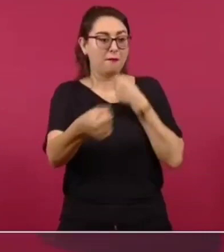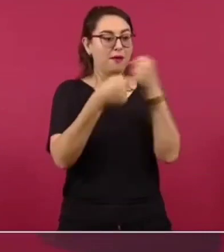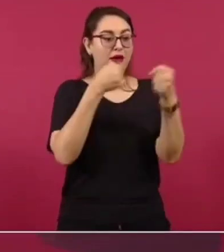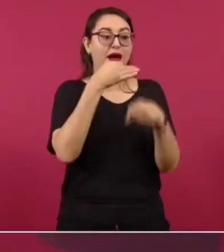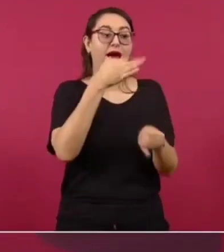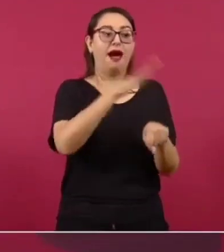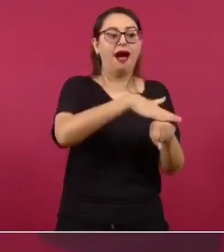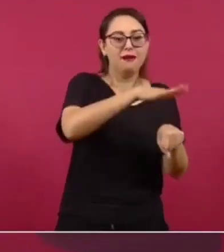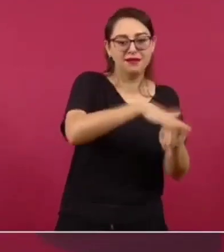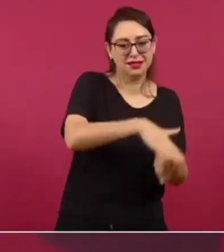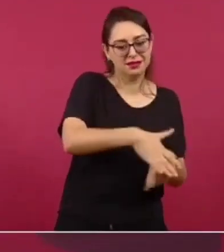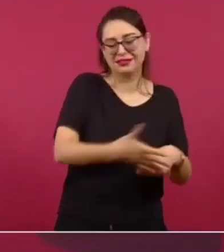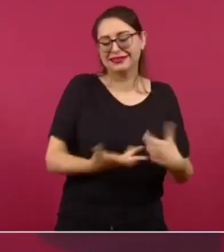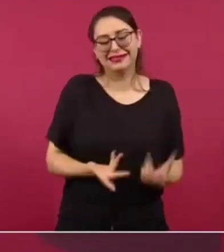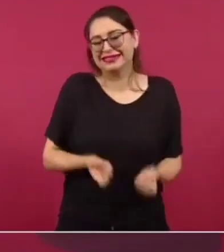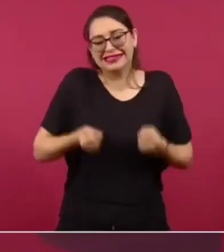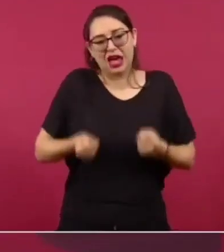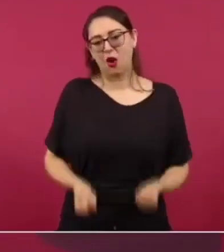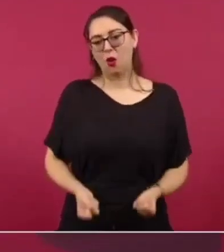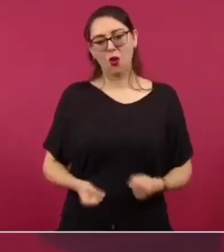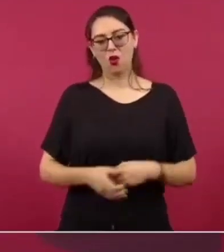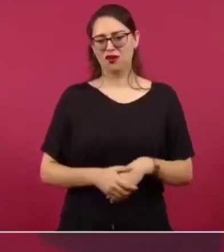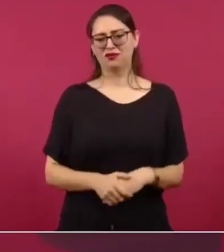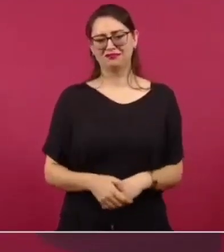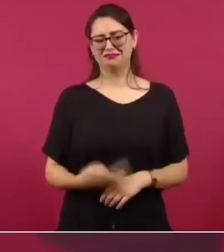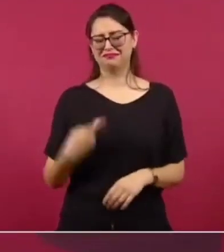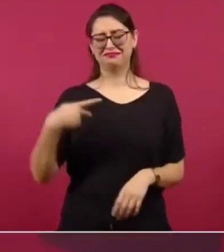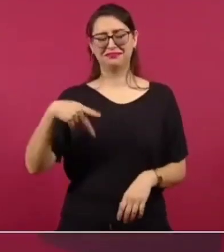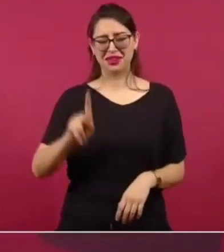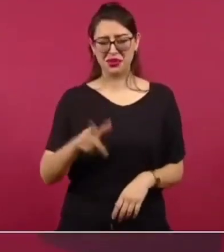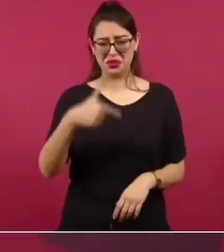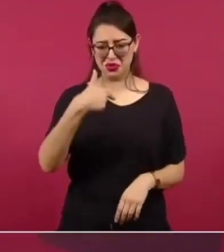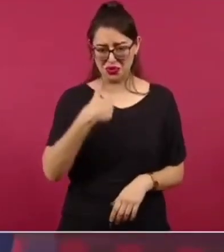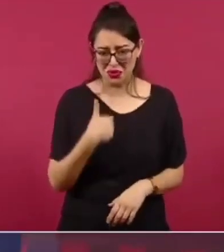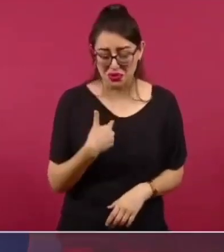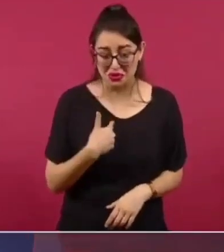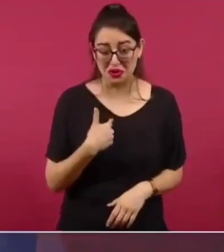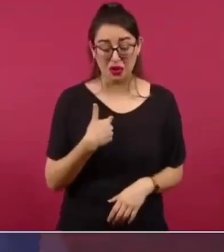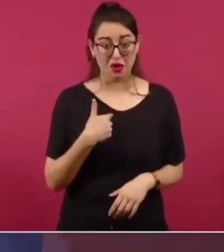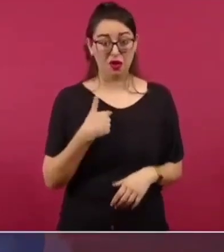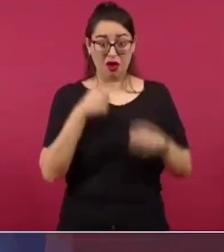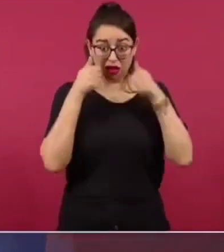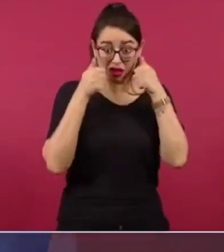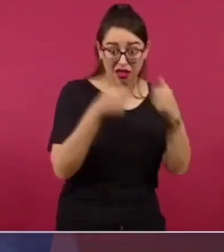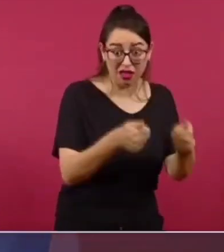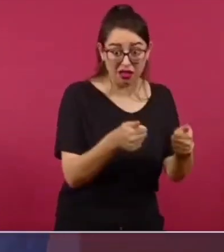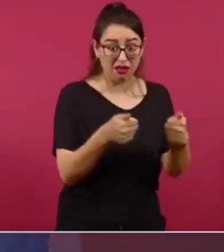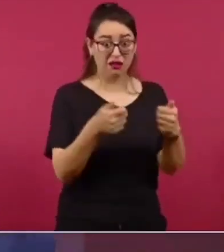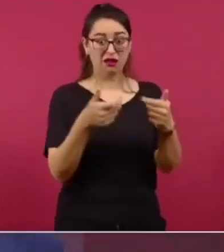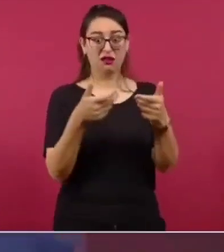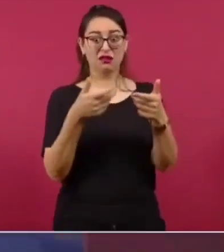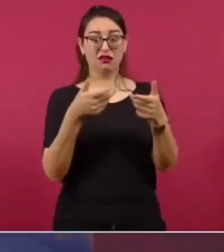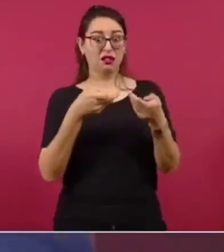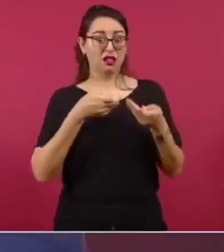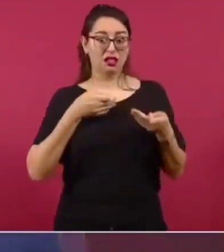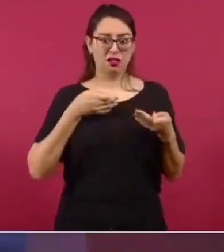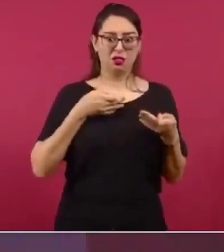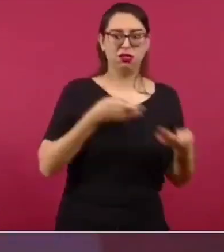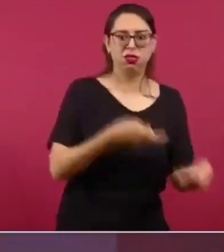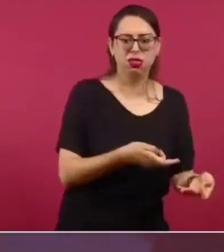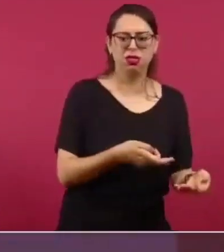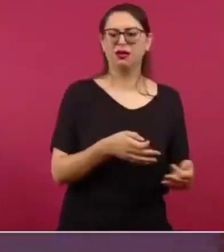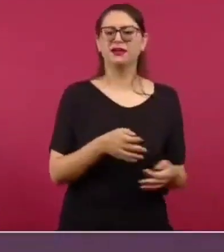no hay que caer en ninguna provocación, aunque se tenga el corazón